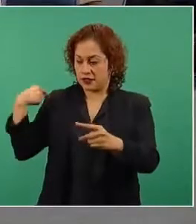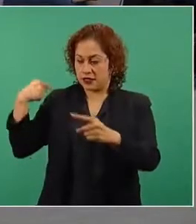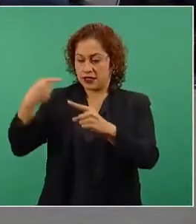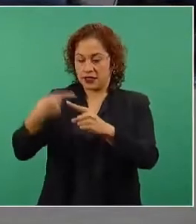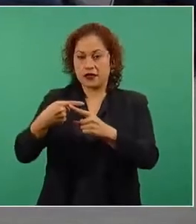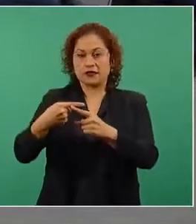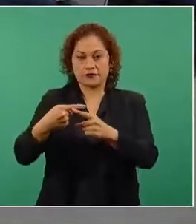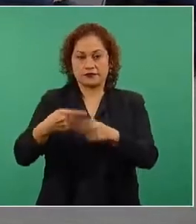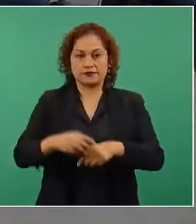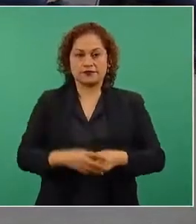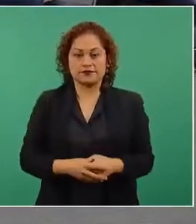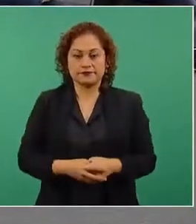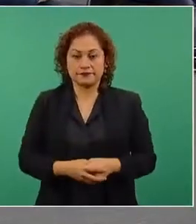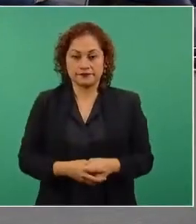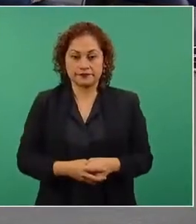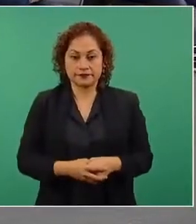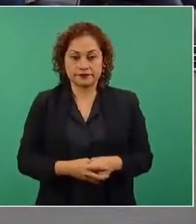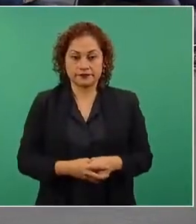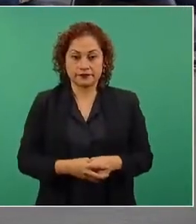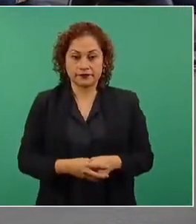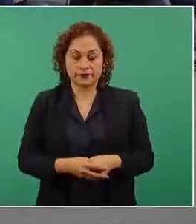hemos comentado. Muchas gracias, señor presidente.